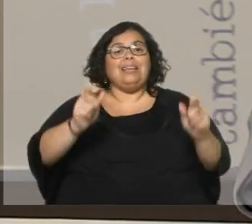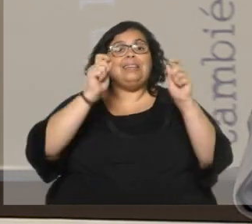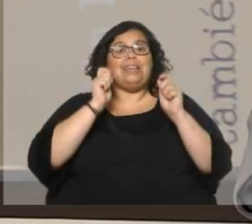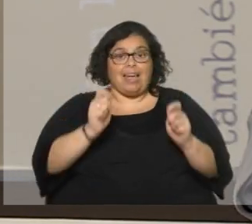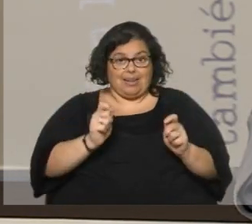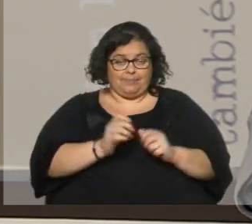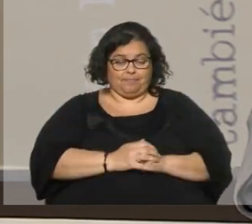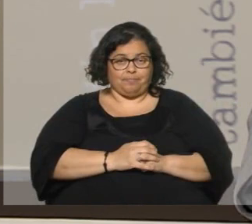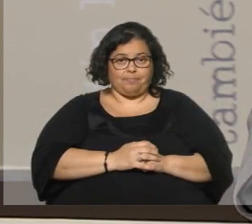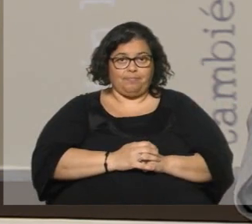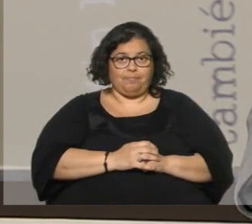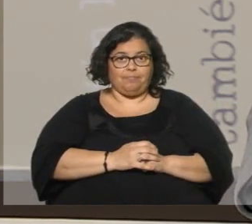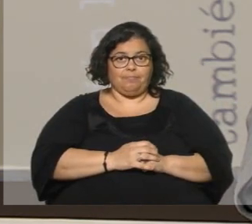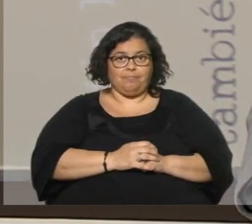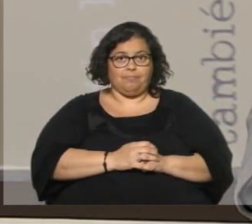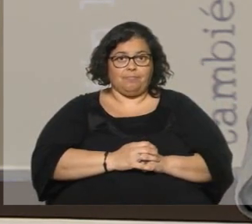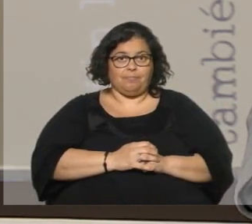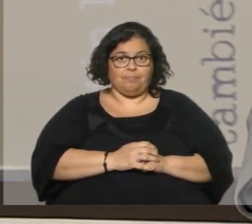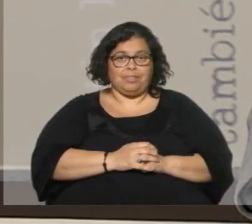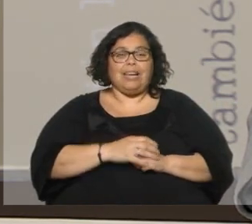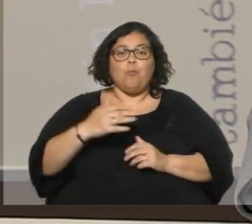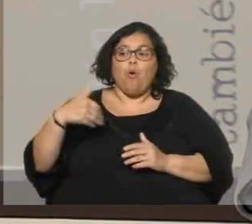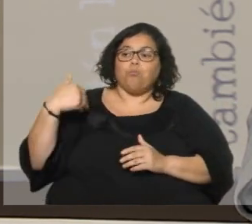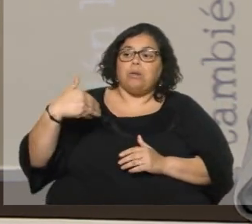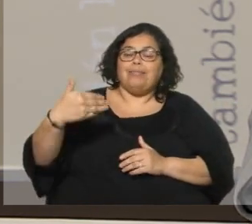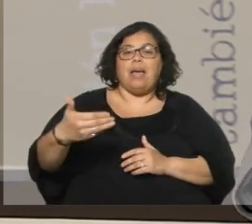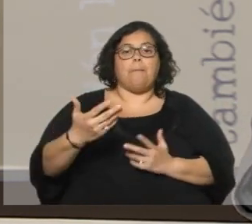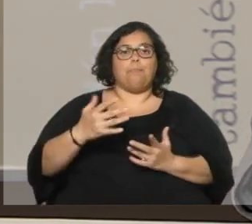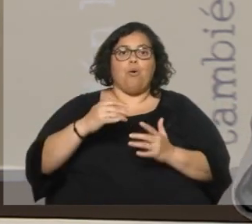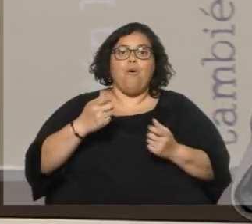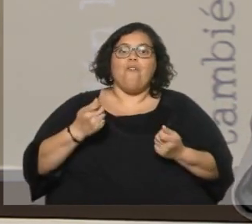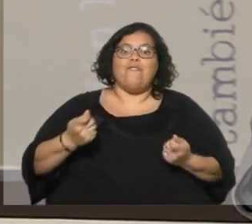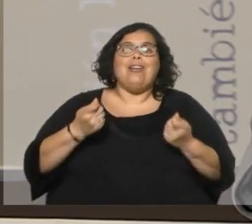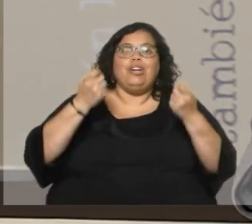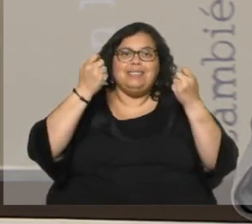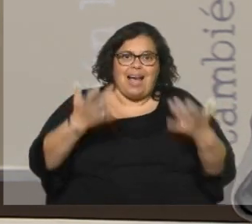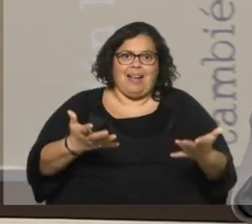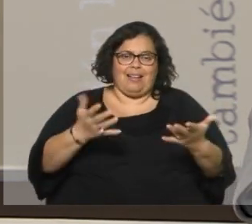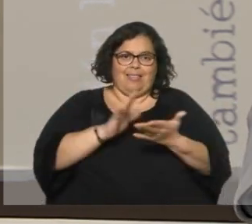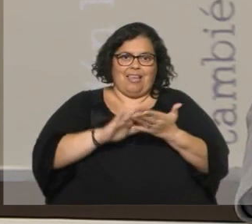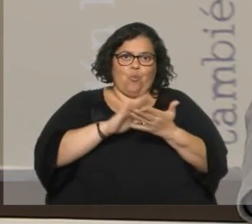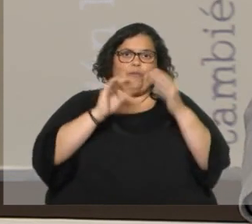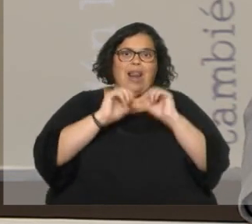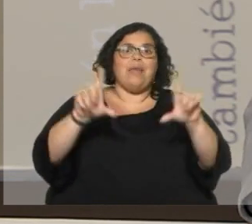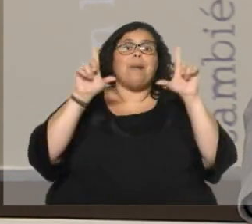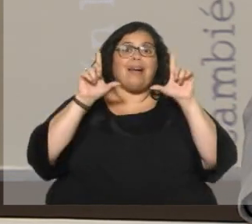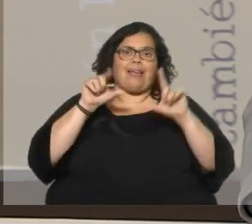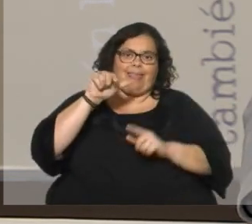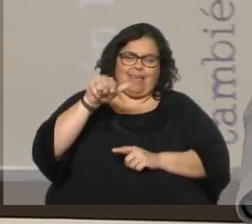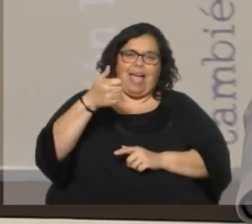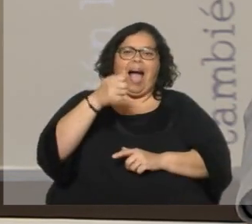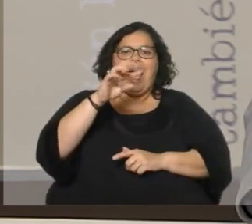el paso del tiempo, ha revalorizado mucho la imagen de Alfonsín.